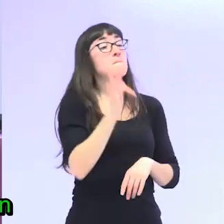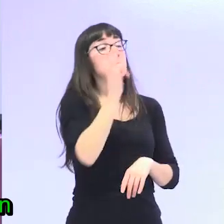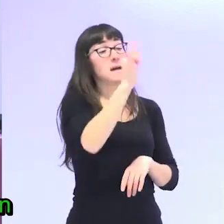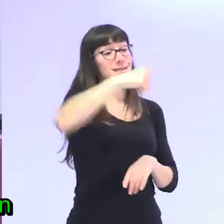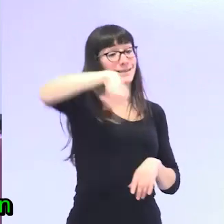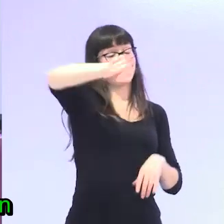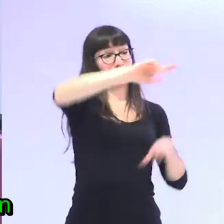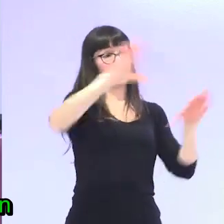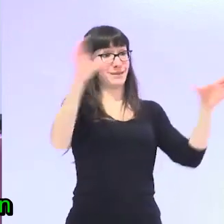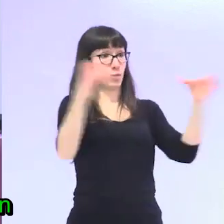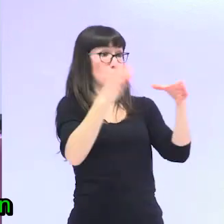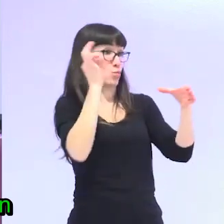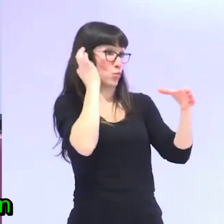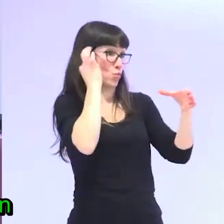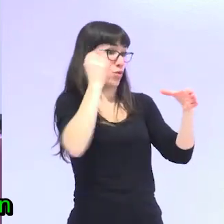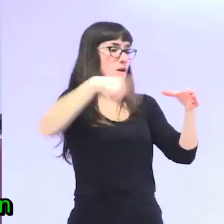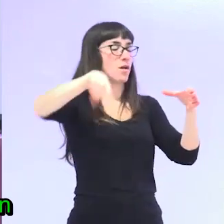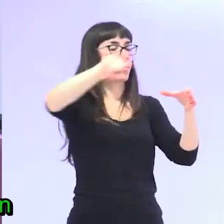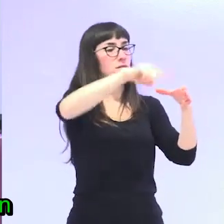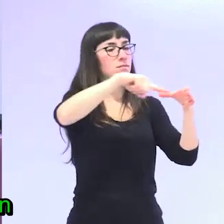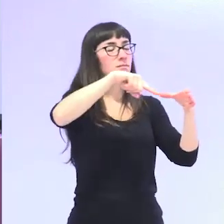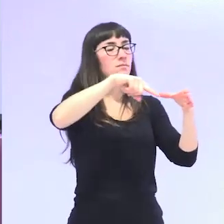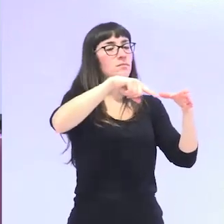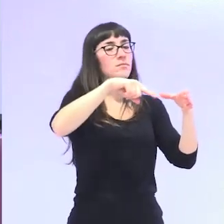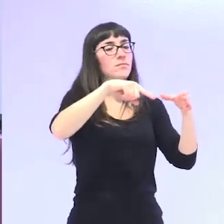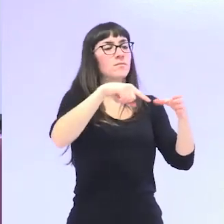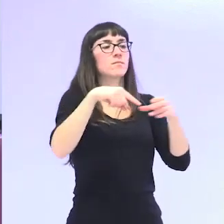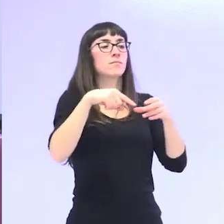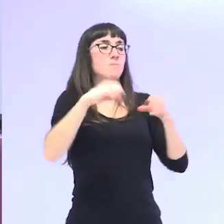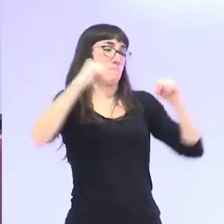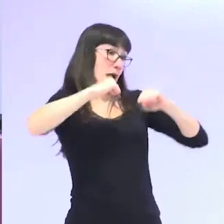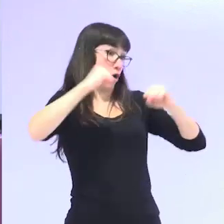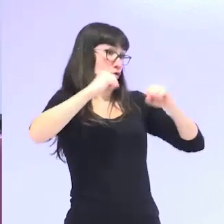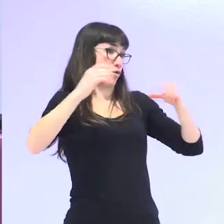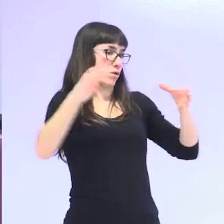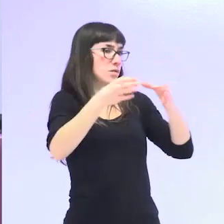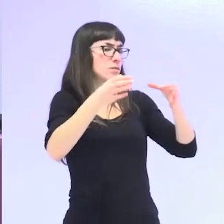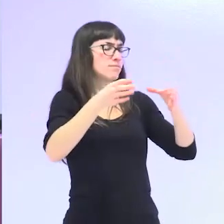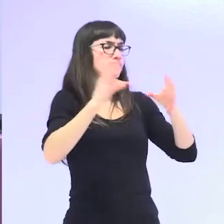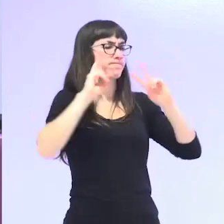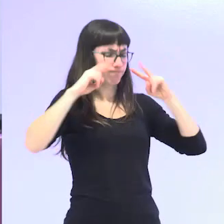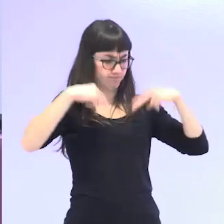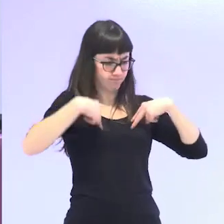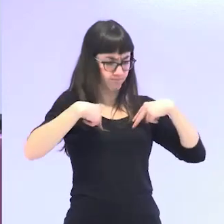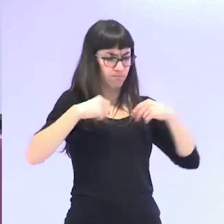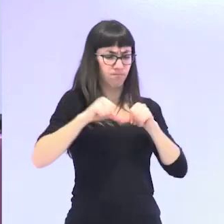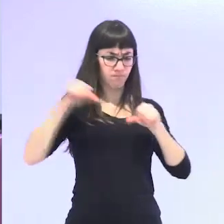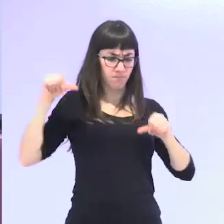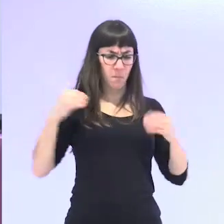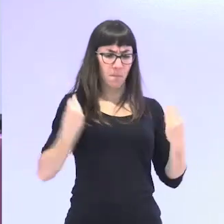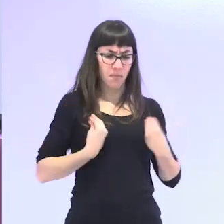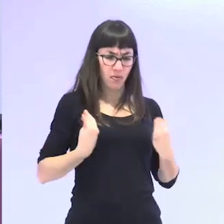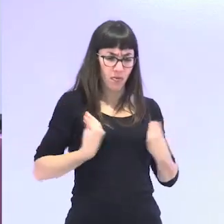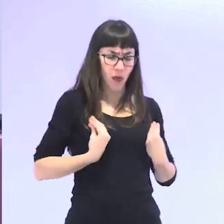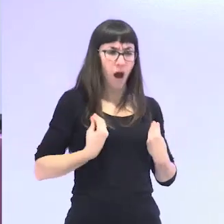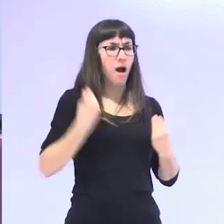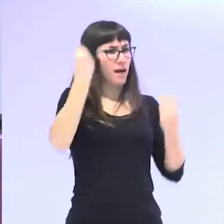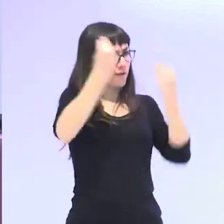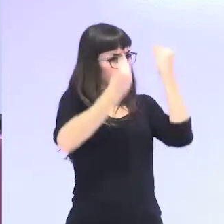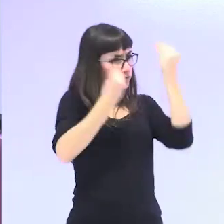son capaces de poner en cuestión las mujeres mayores parte de sus propios cursos vitales. Es decir,